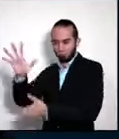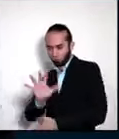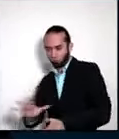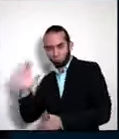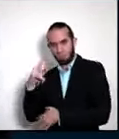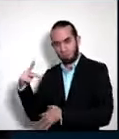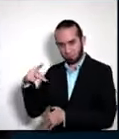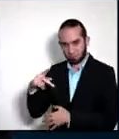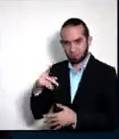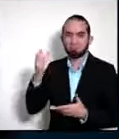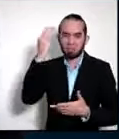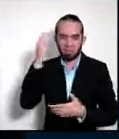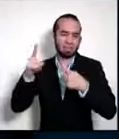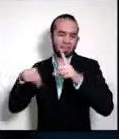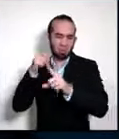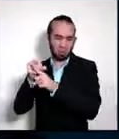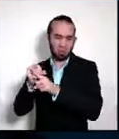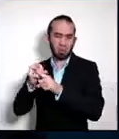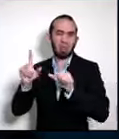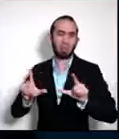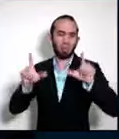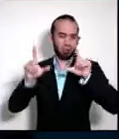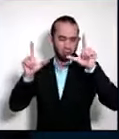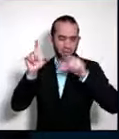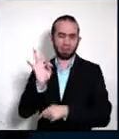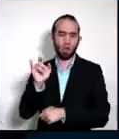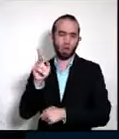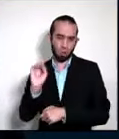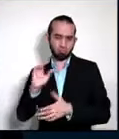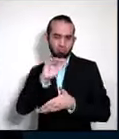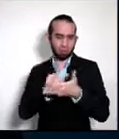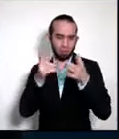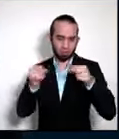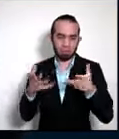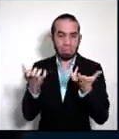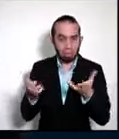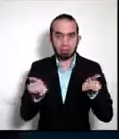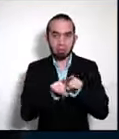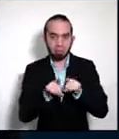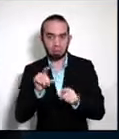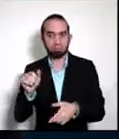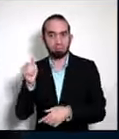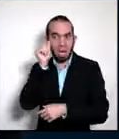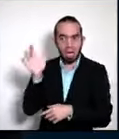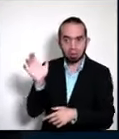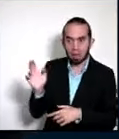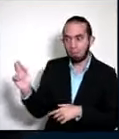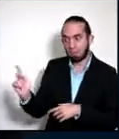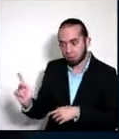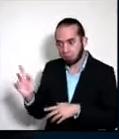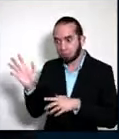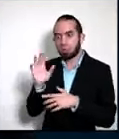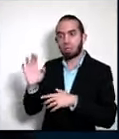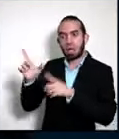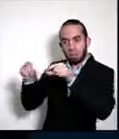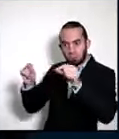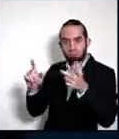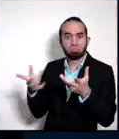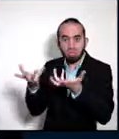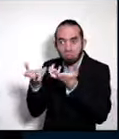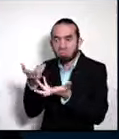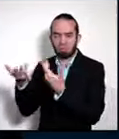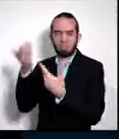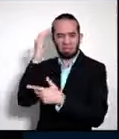algunos miembros del bloque queremos ir hacia la zona del Pacífico con Japón el acuerdo de economía digital